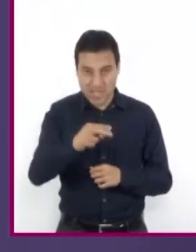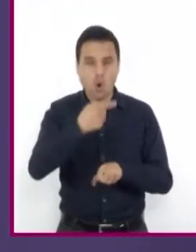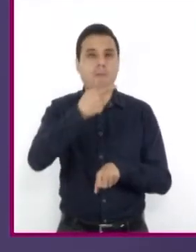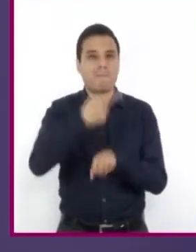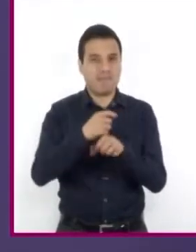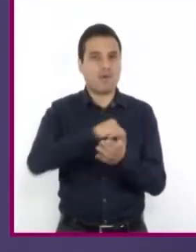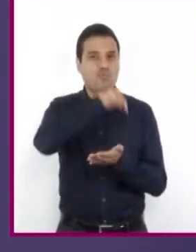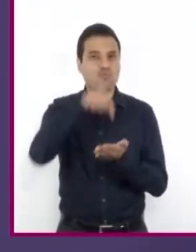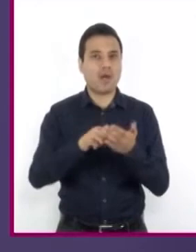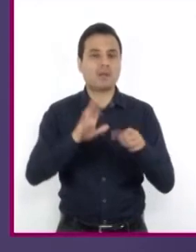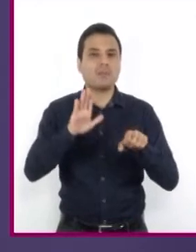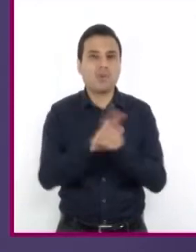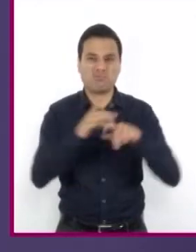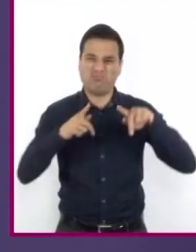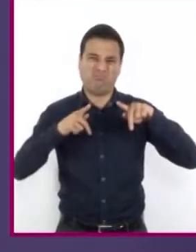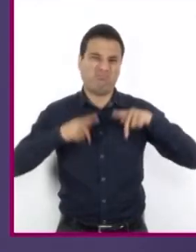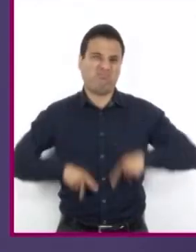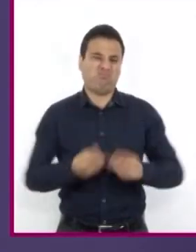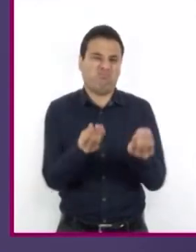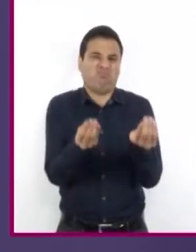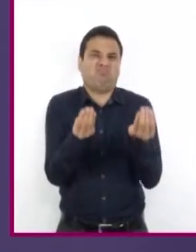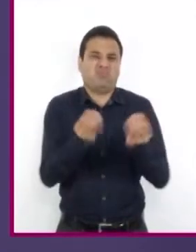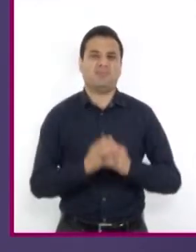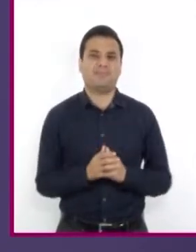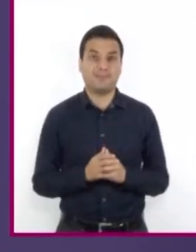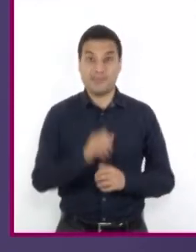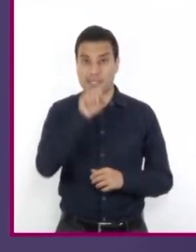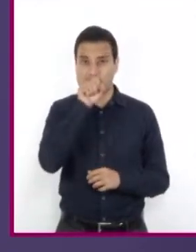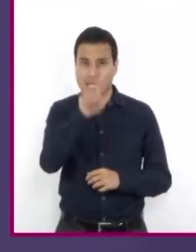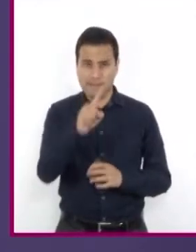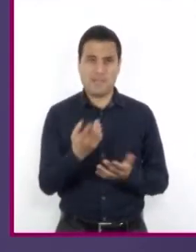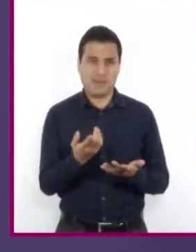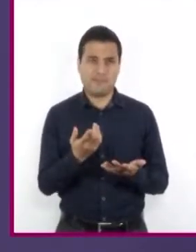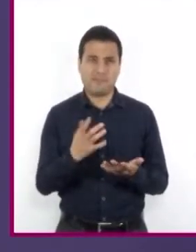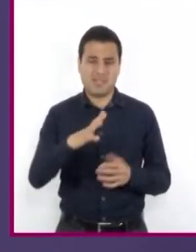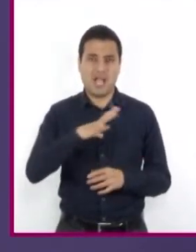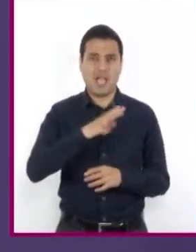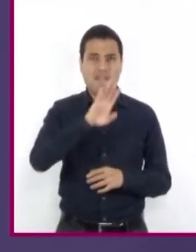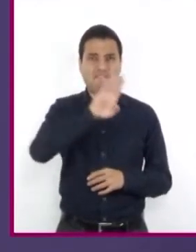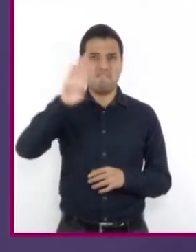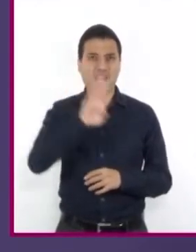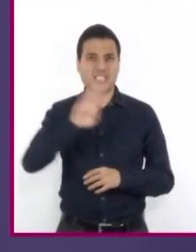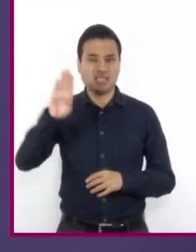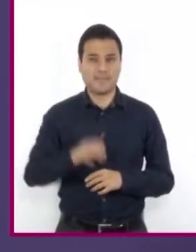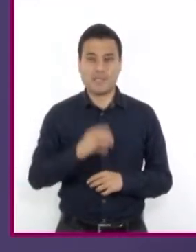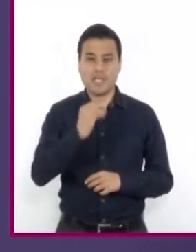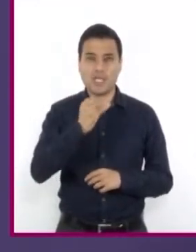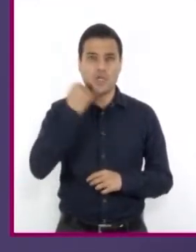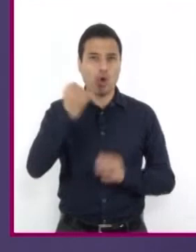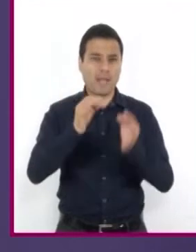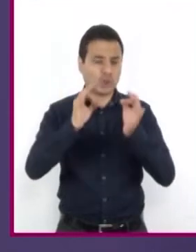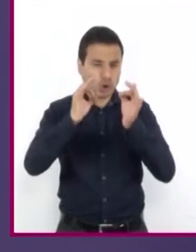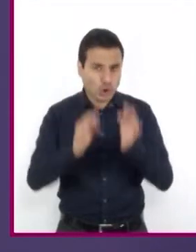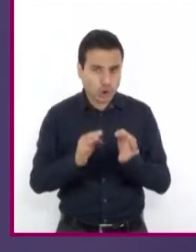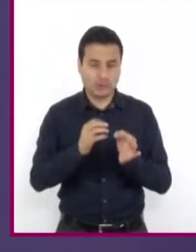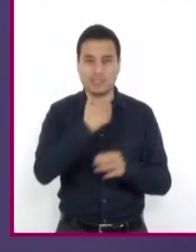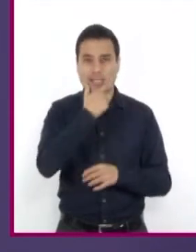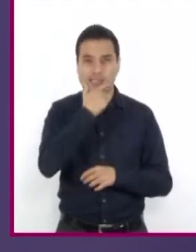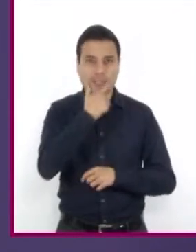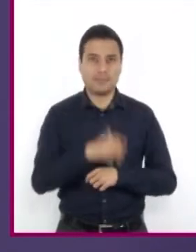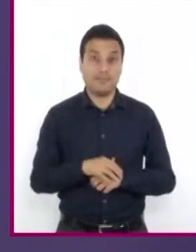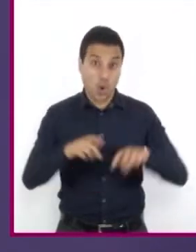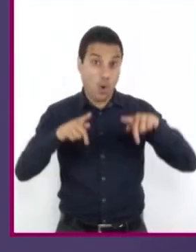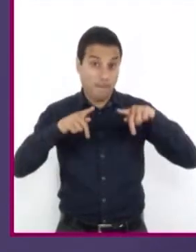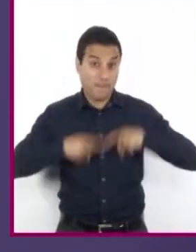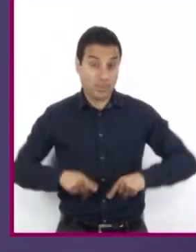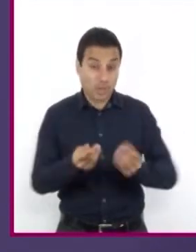debido a su gran número de habitantes. También hay casos como el de Belice, donde el idioma oficial es el inglés, pero gran parte